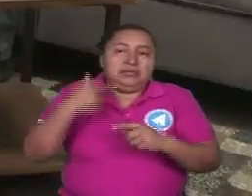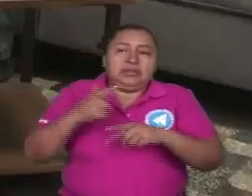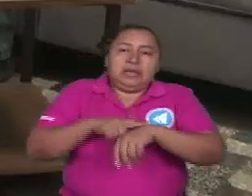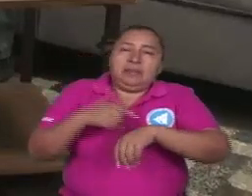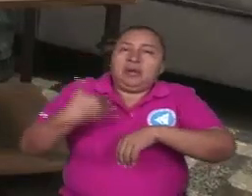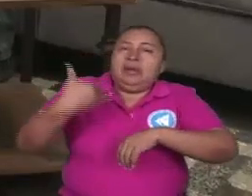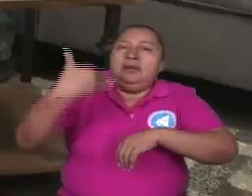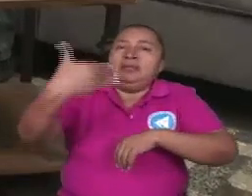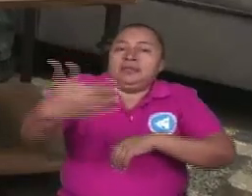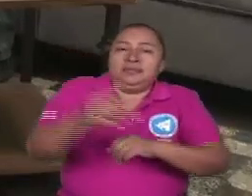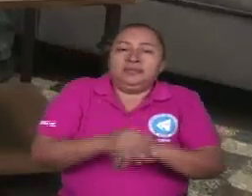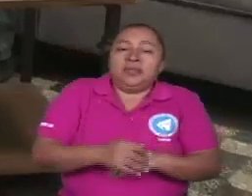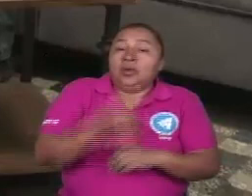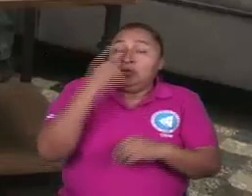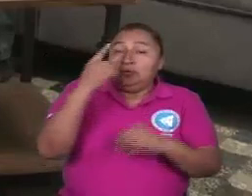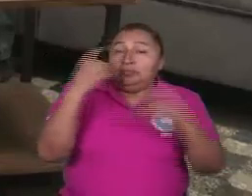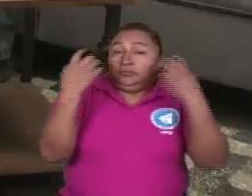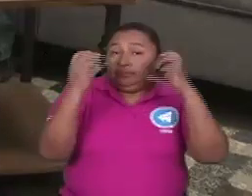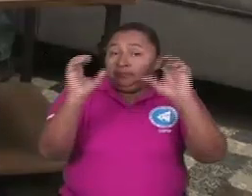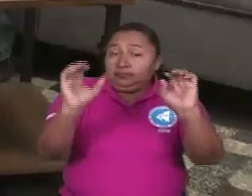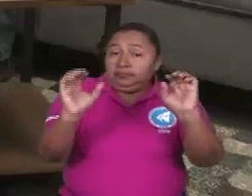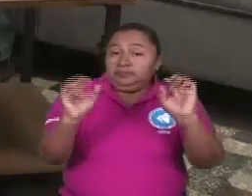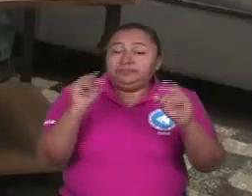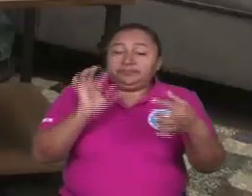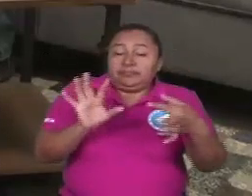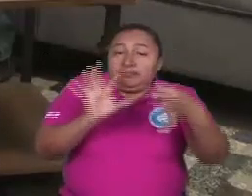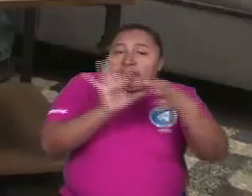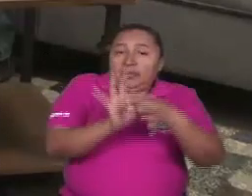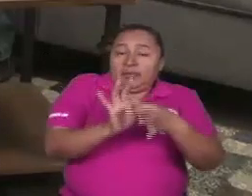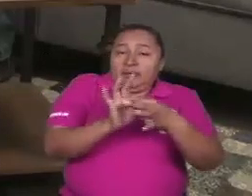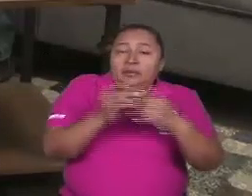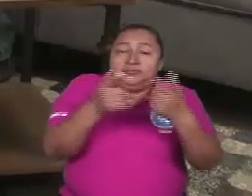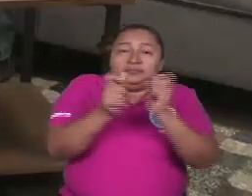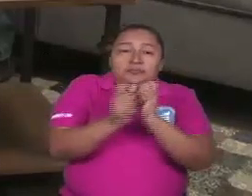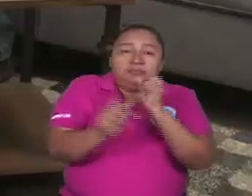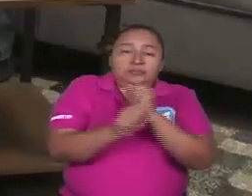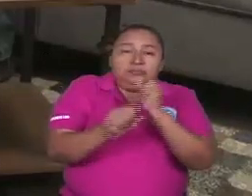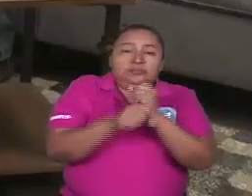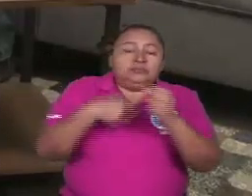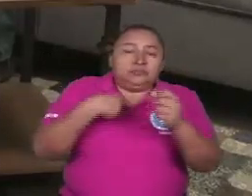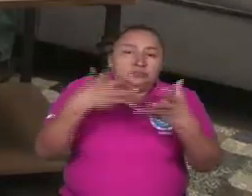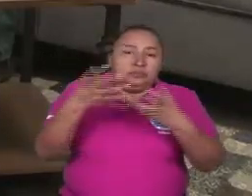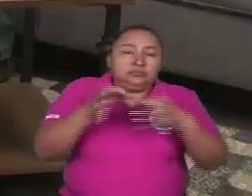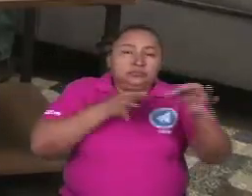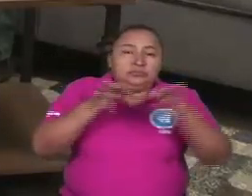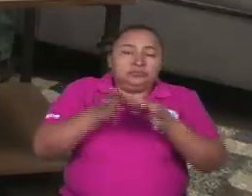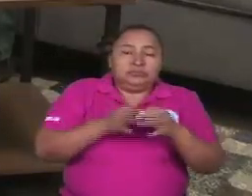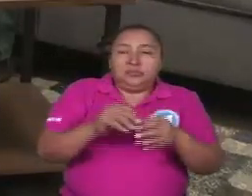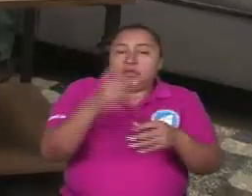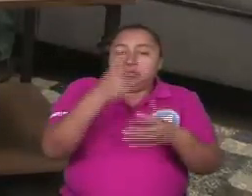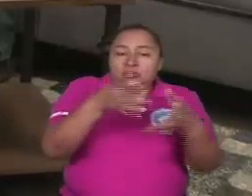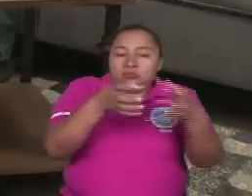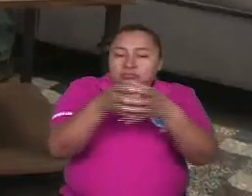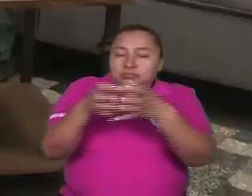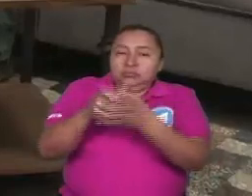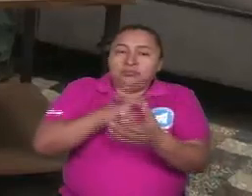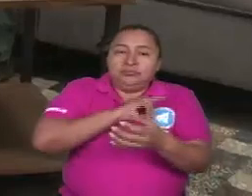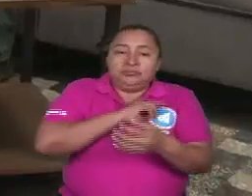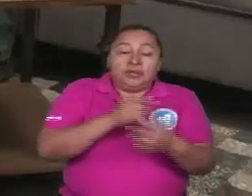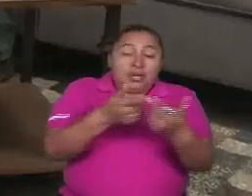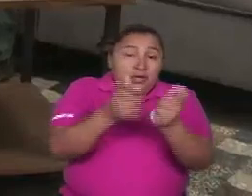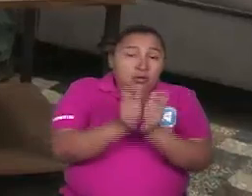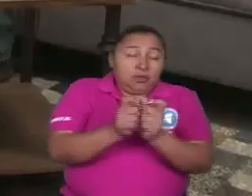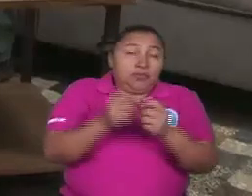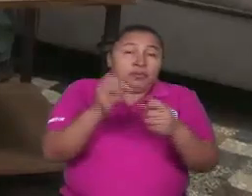plazo. Una de las cosas que liga al movimiento obrero, y que quiero explicarte esto por lo de los dos sectores que decía, el movimiento